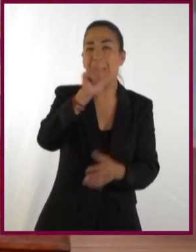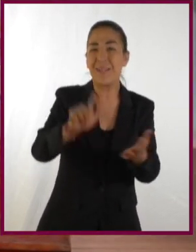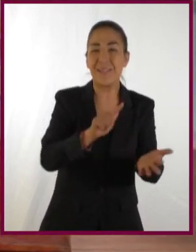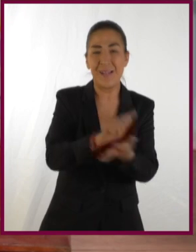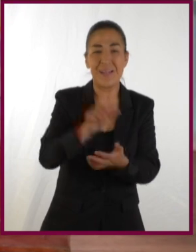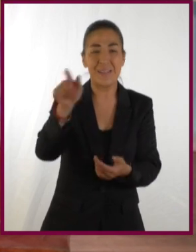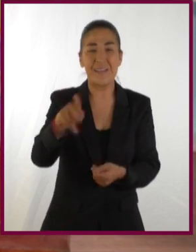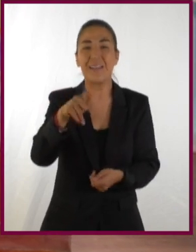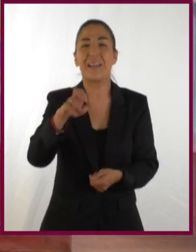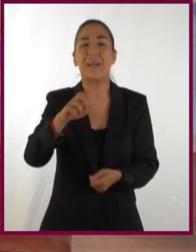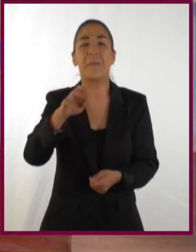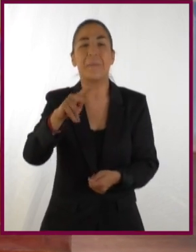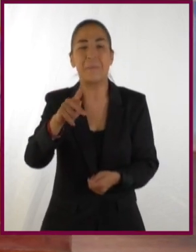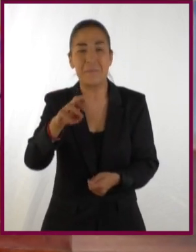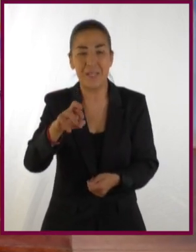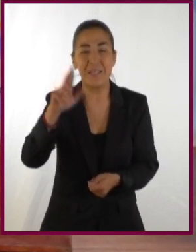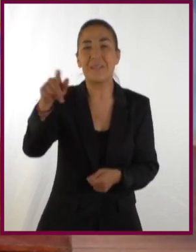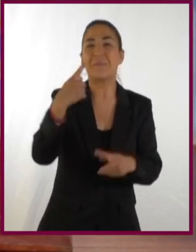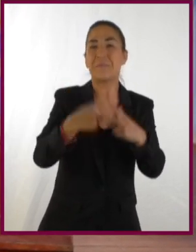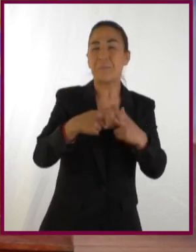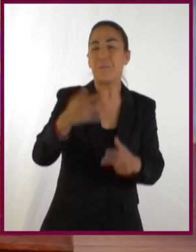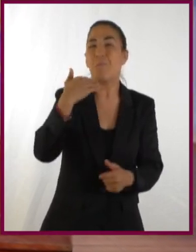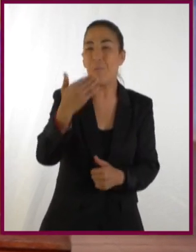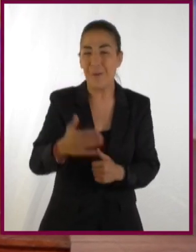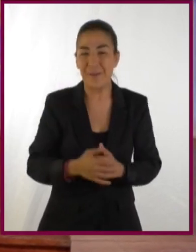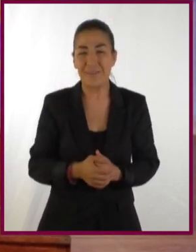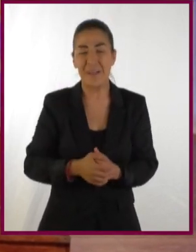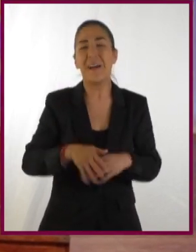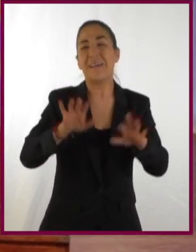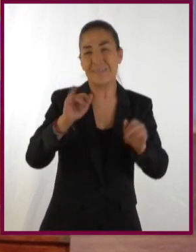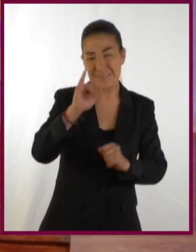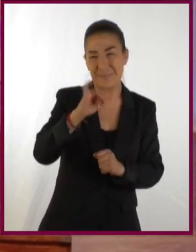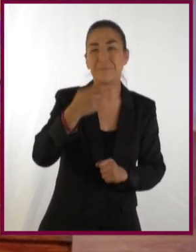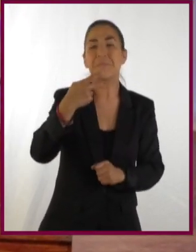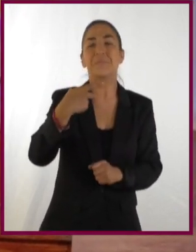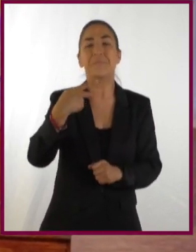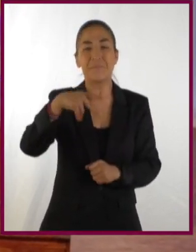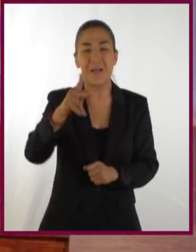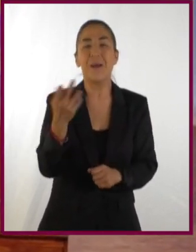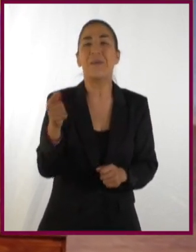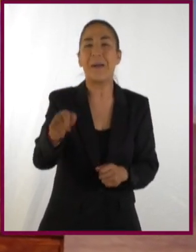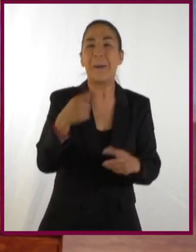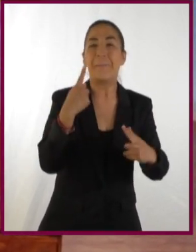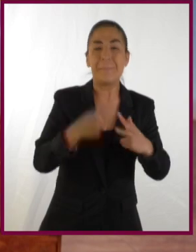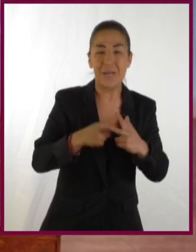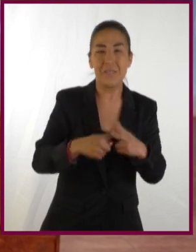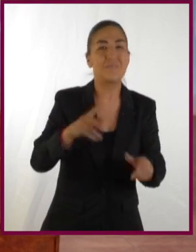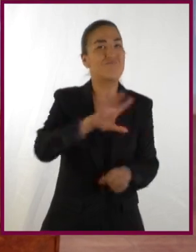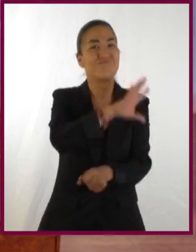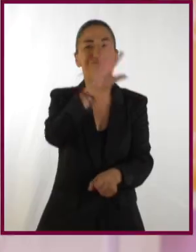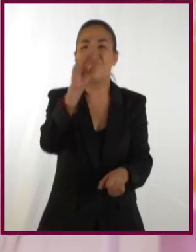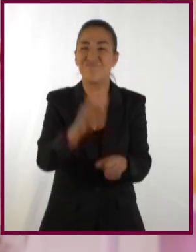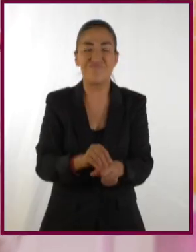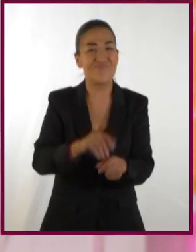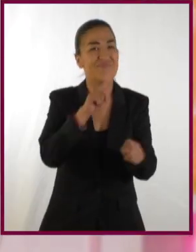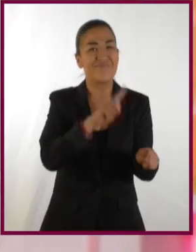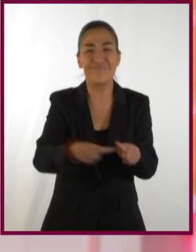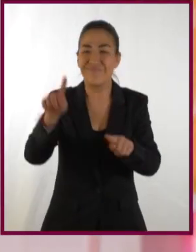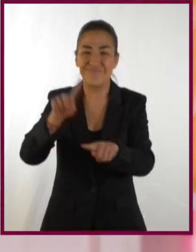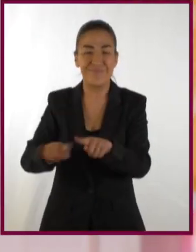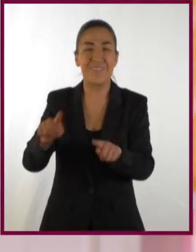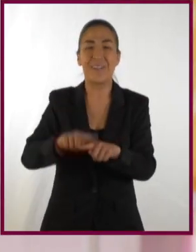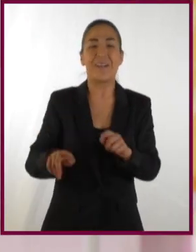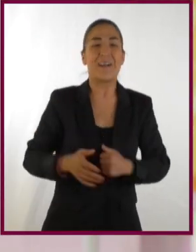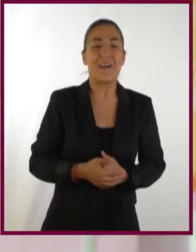¿Las leyes de Kepler? ¿Que Kepler fue un gran matemático astrónomo? Bueno, sí, más o menos eso iba a decir, que las matemáticas